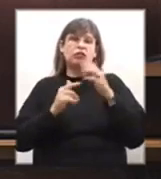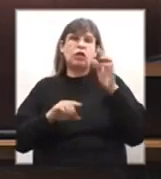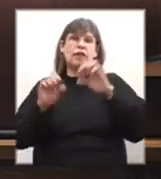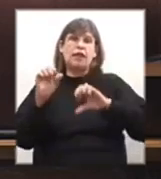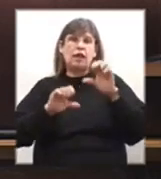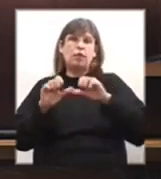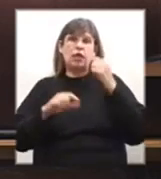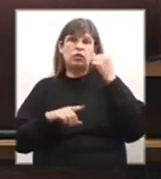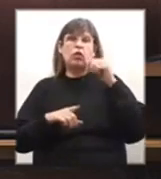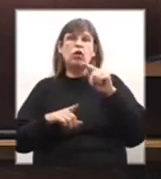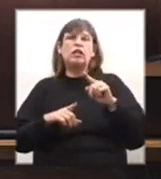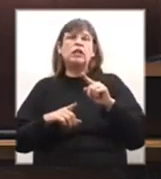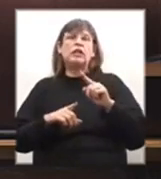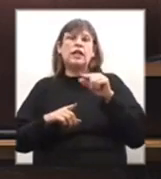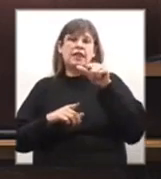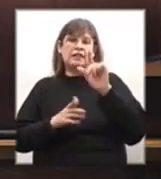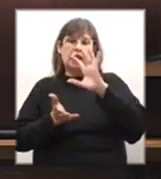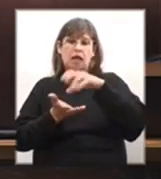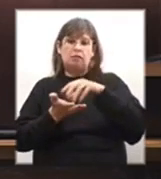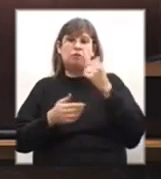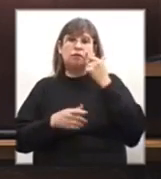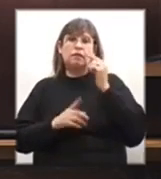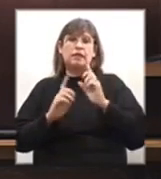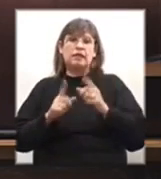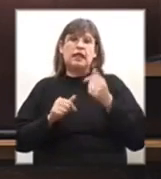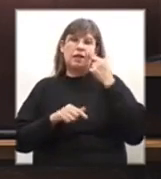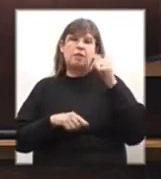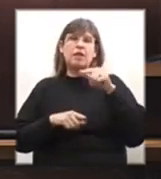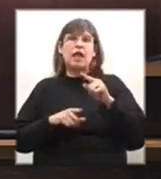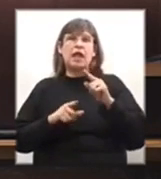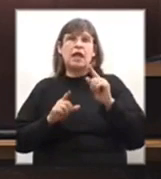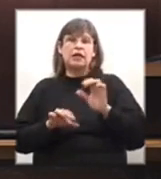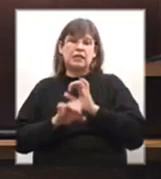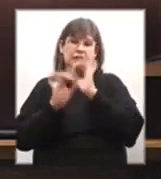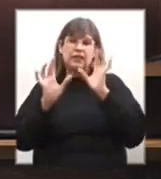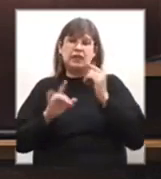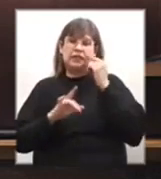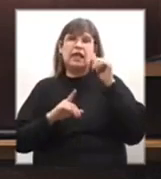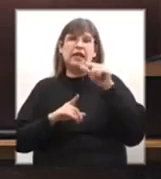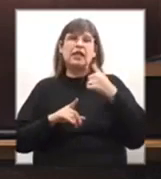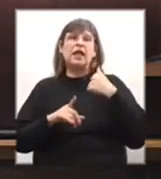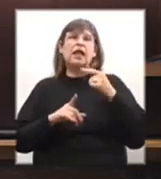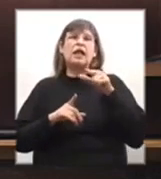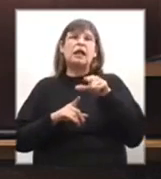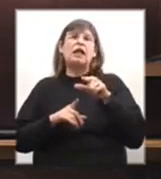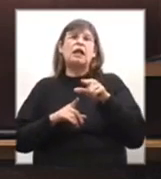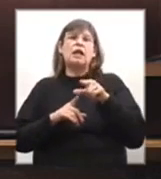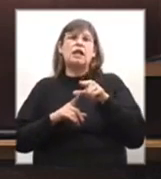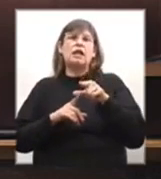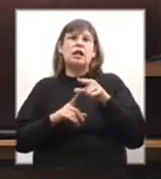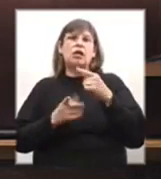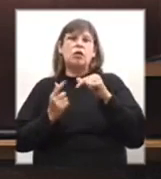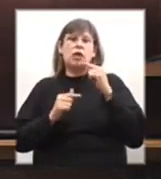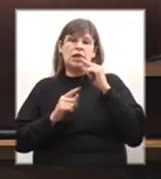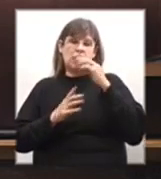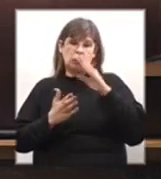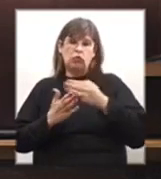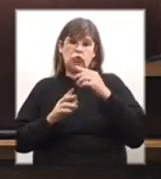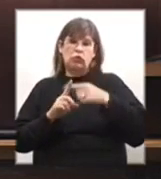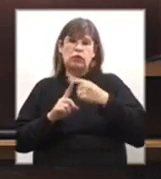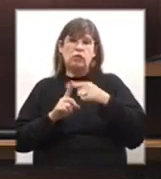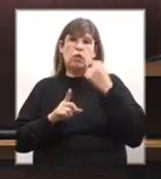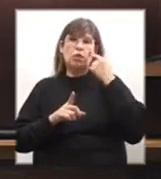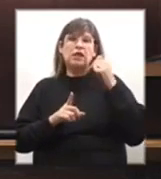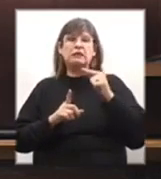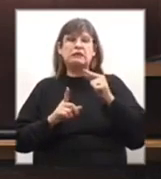de esa localidad. También ha sido notorio la repercusión que ha cobrado en los últimos meses el